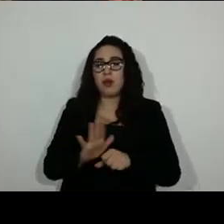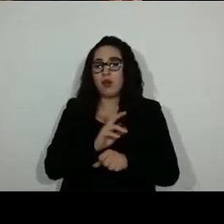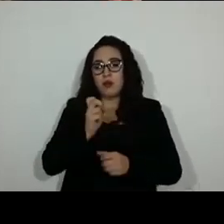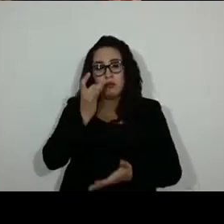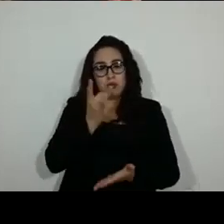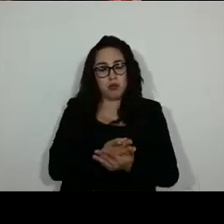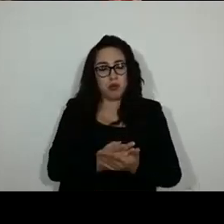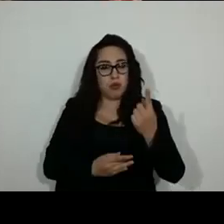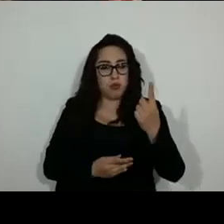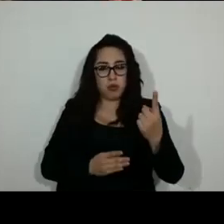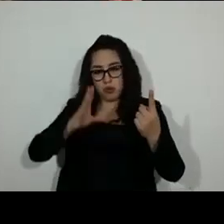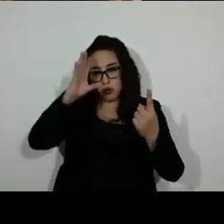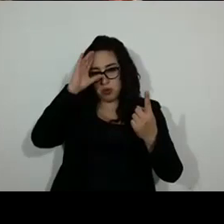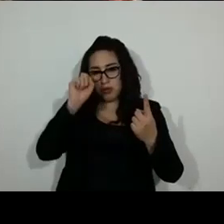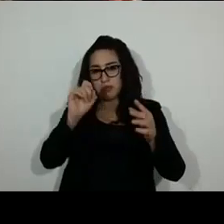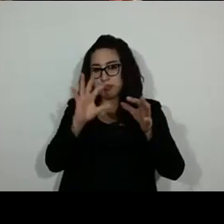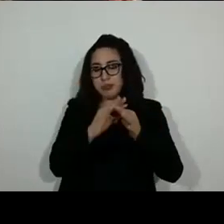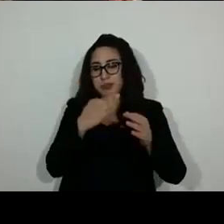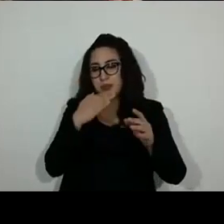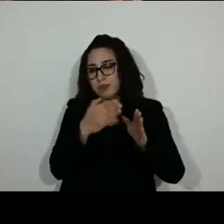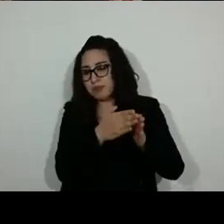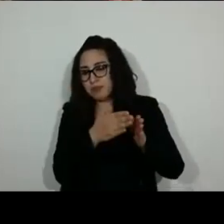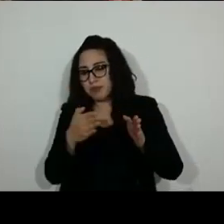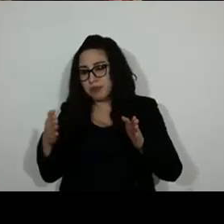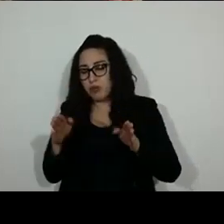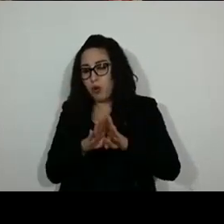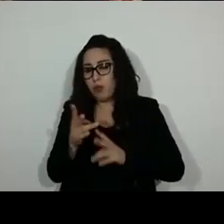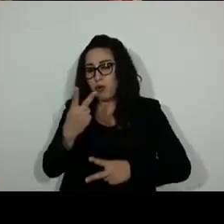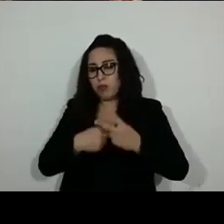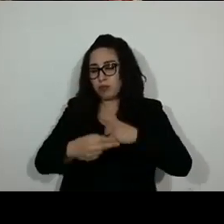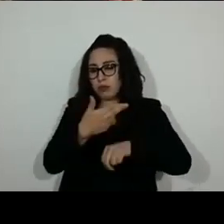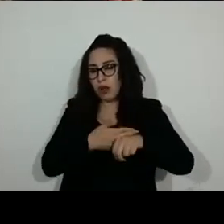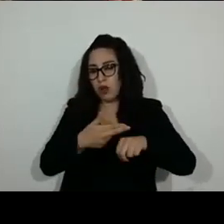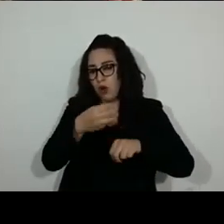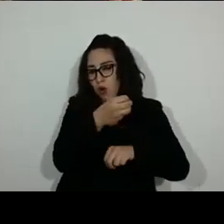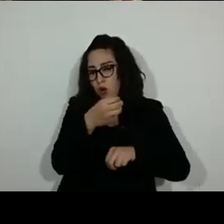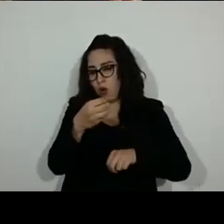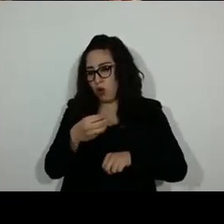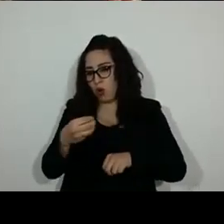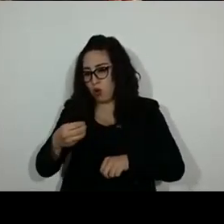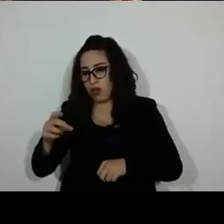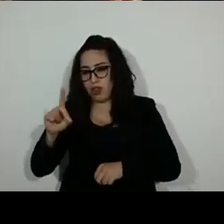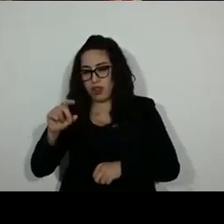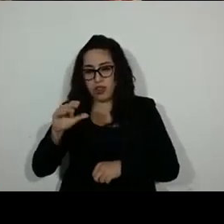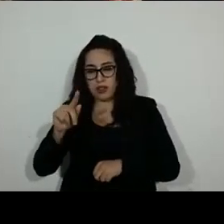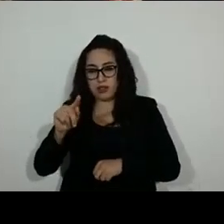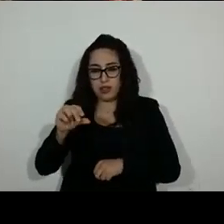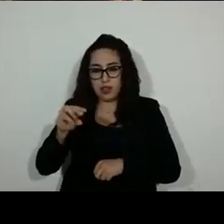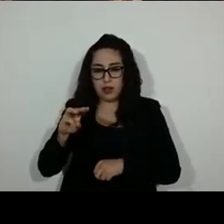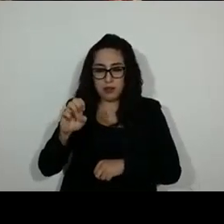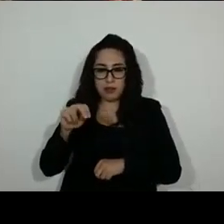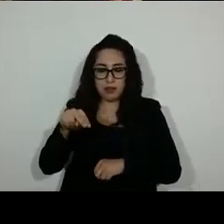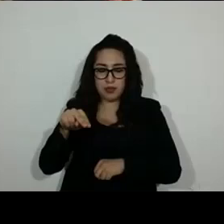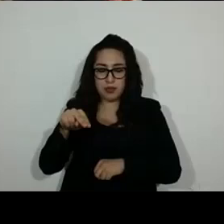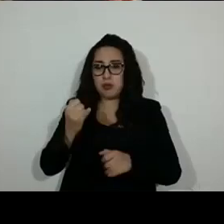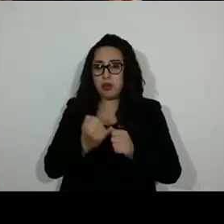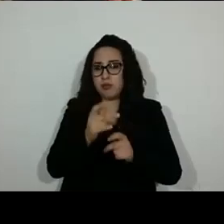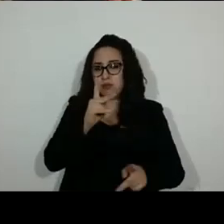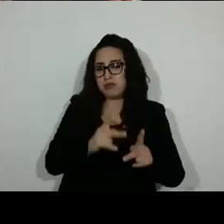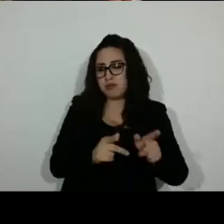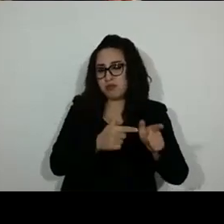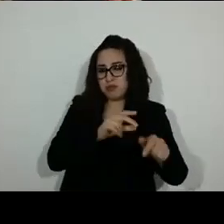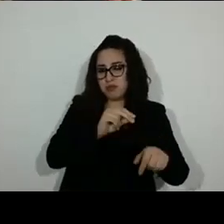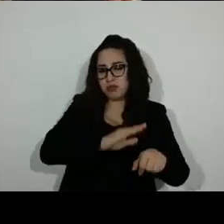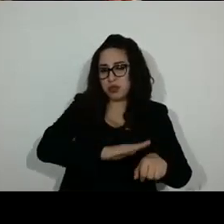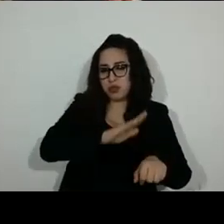que defina los elementos de los dictámenes, apartando las cuestiones de procedimiento y derogando las disposiciones que